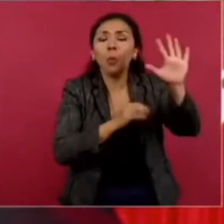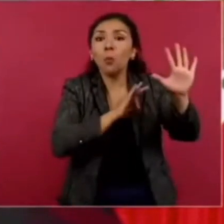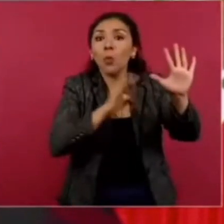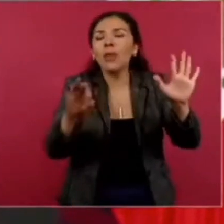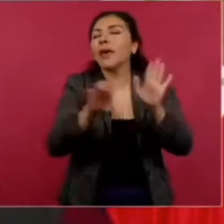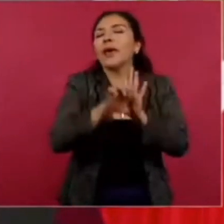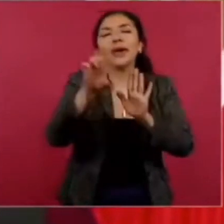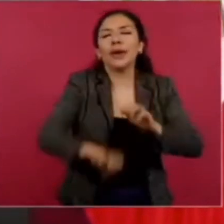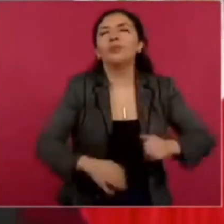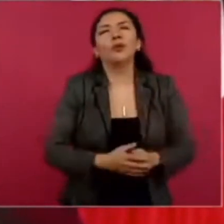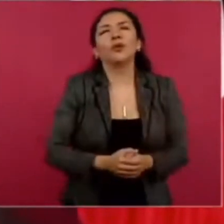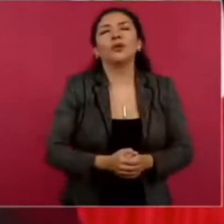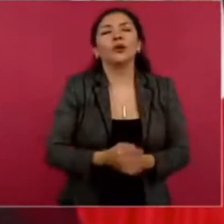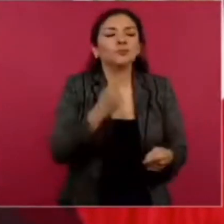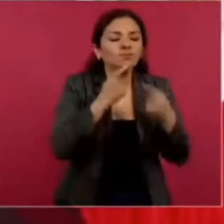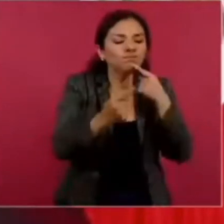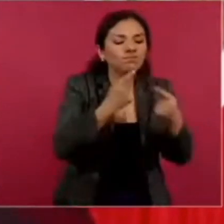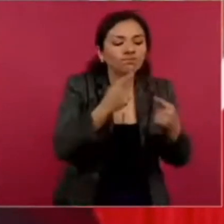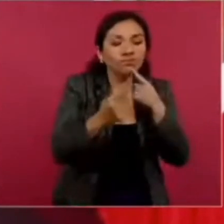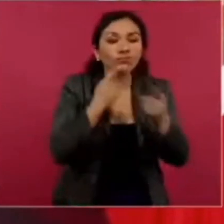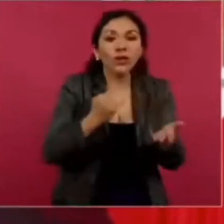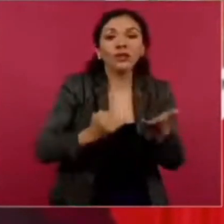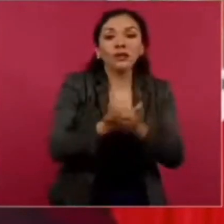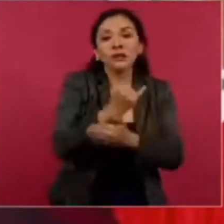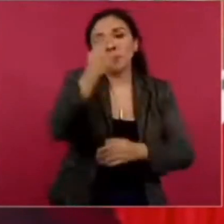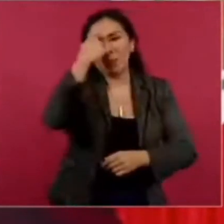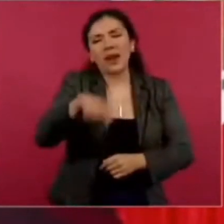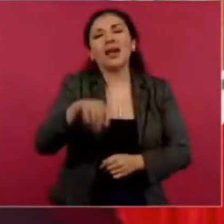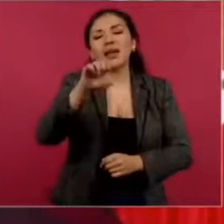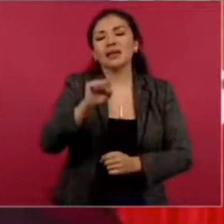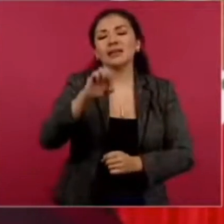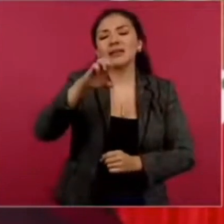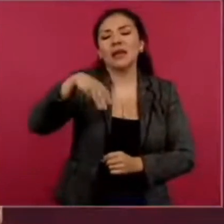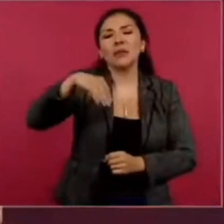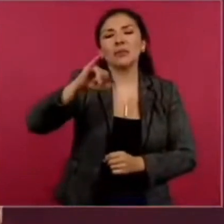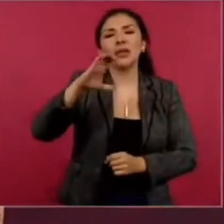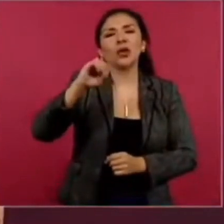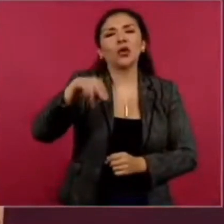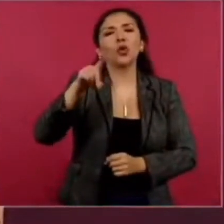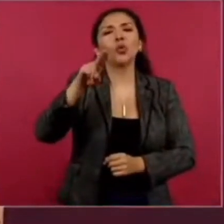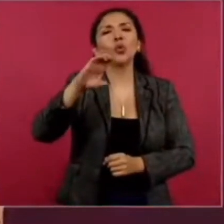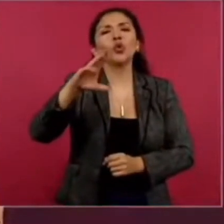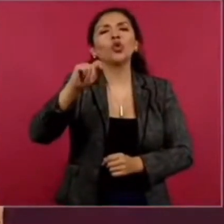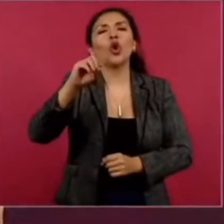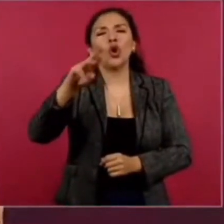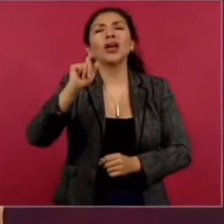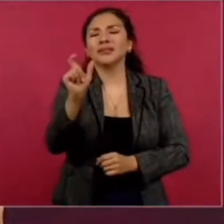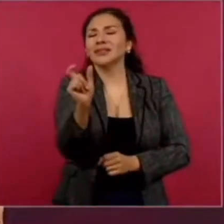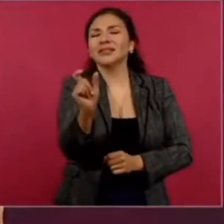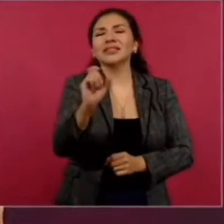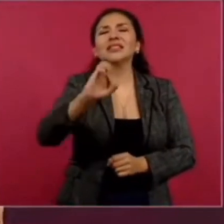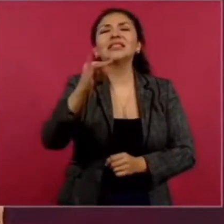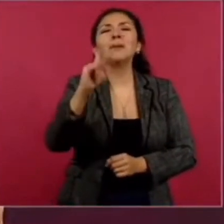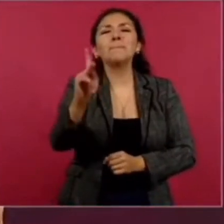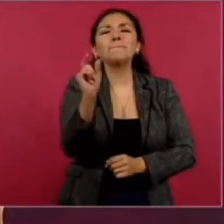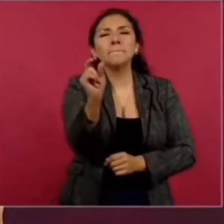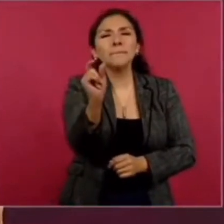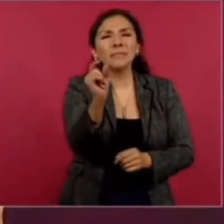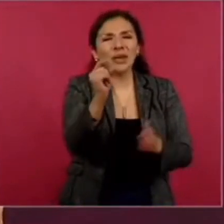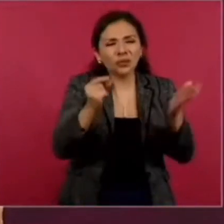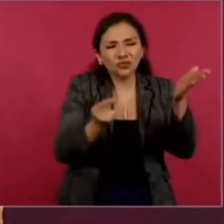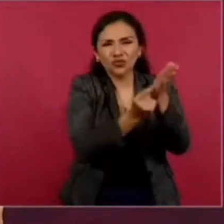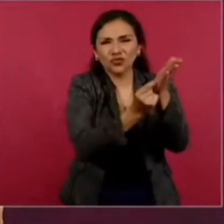todo lo que deciden sobre semiconductores, los famosos chips que tenían que